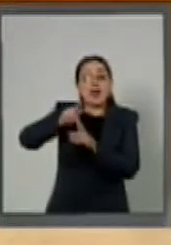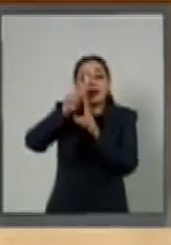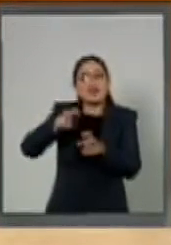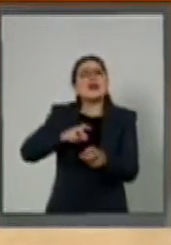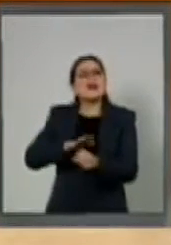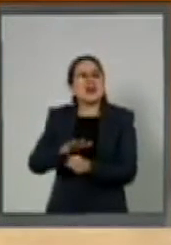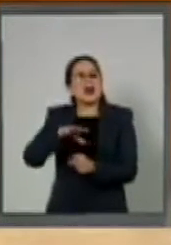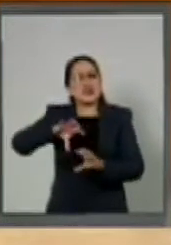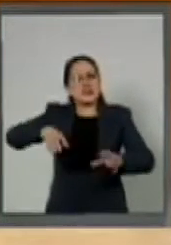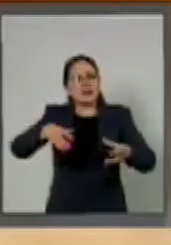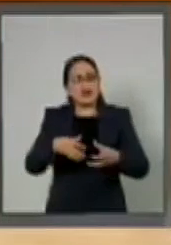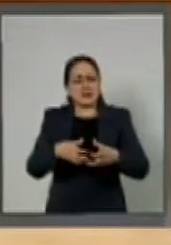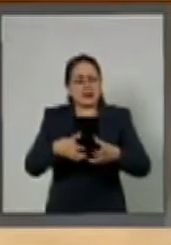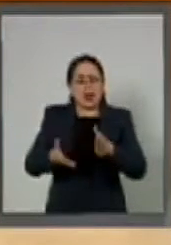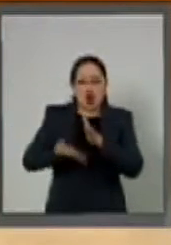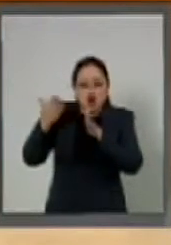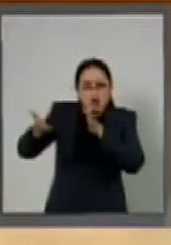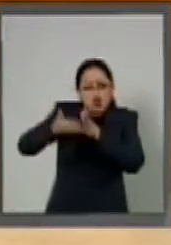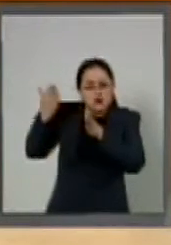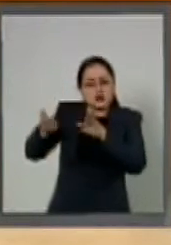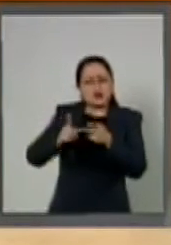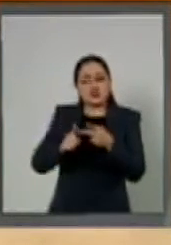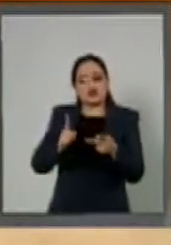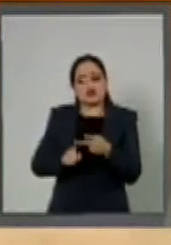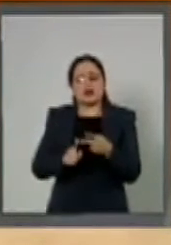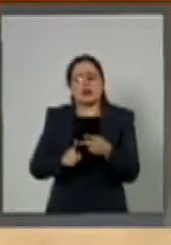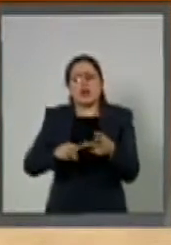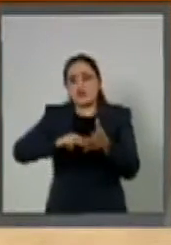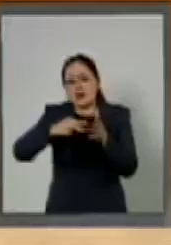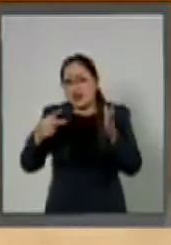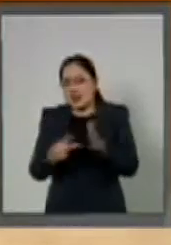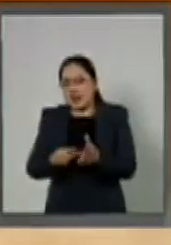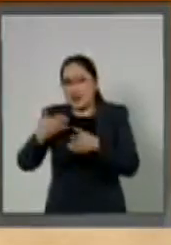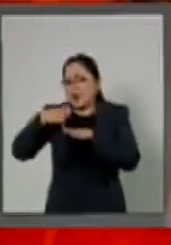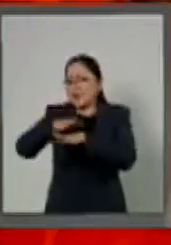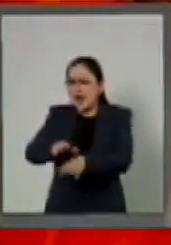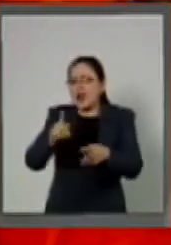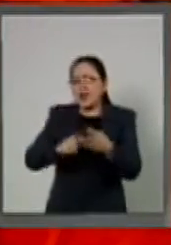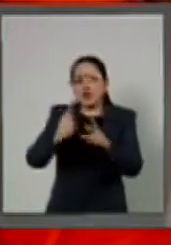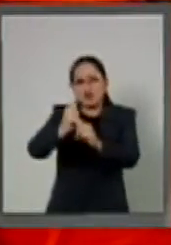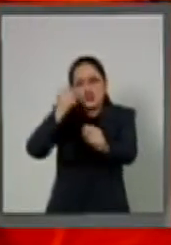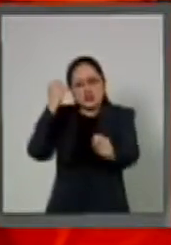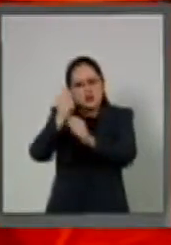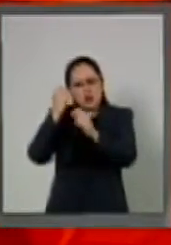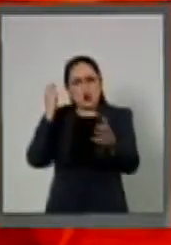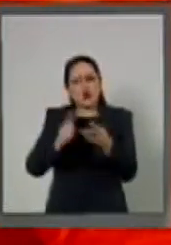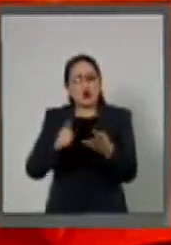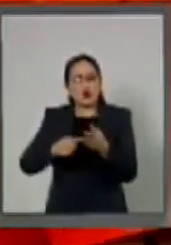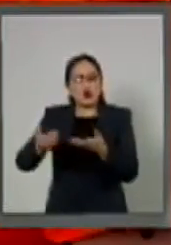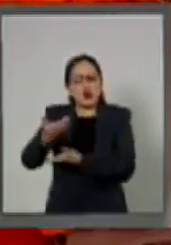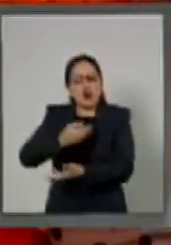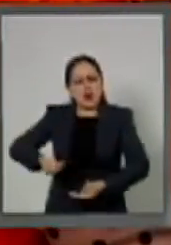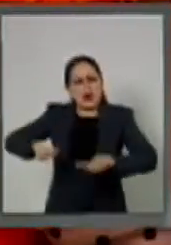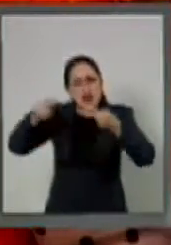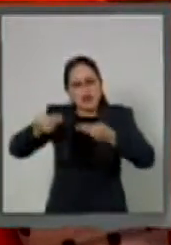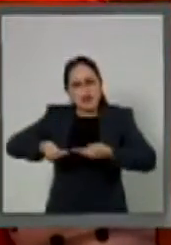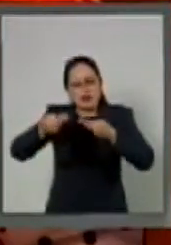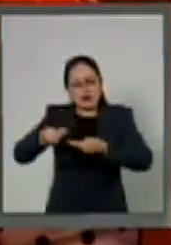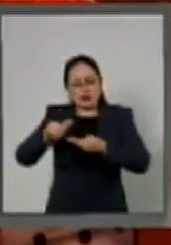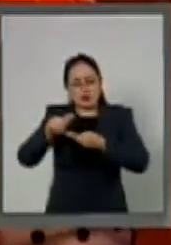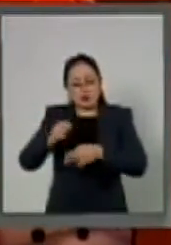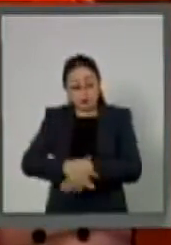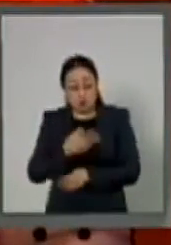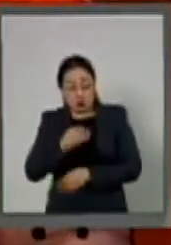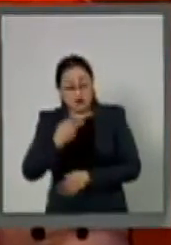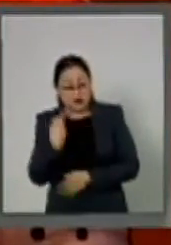de la construcción, los servicios financieros, en transporte, en comercio. Por ello, el